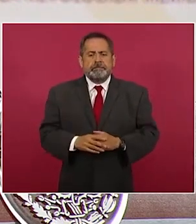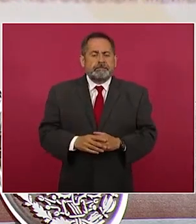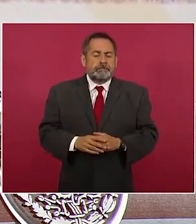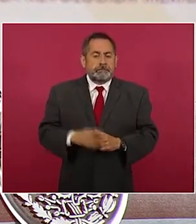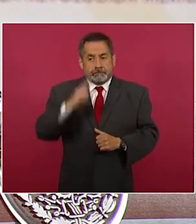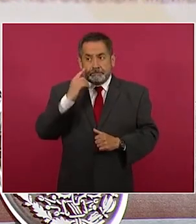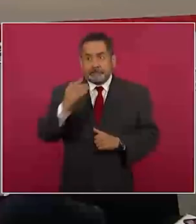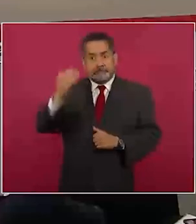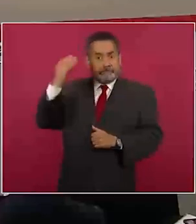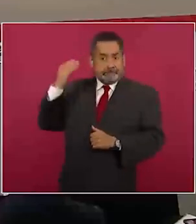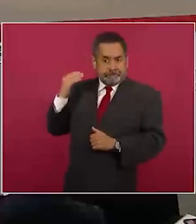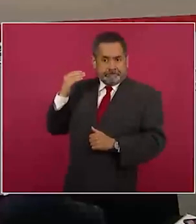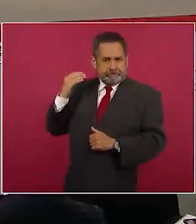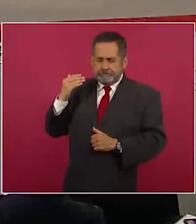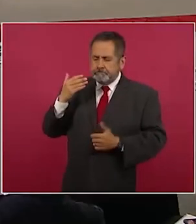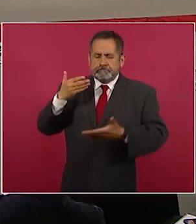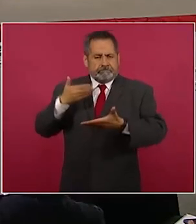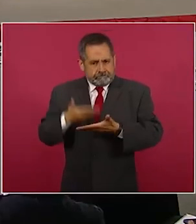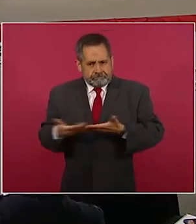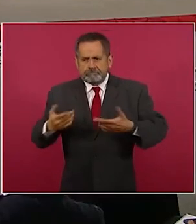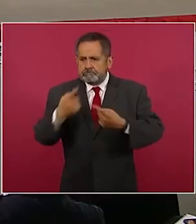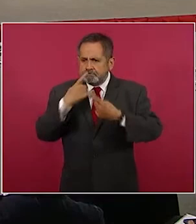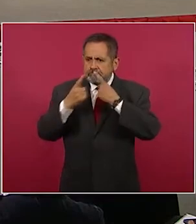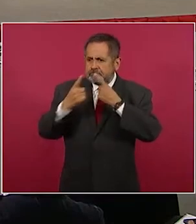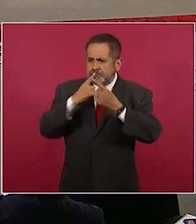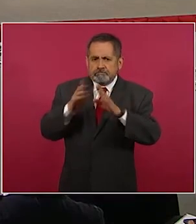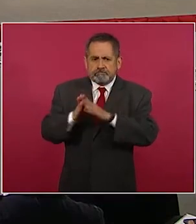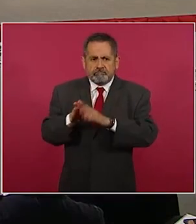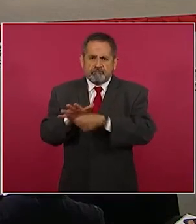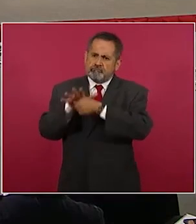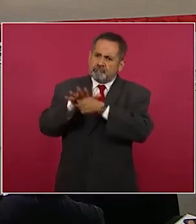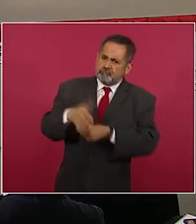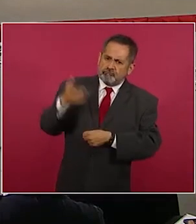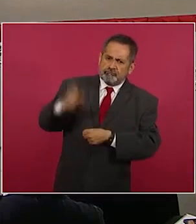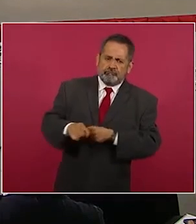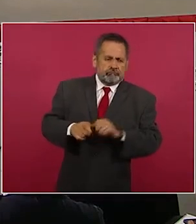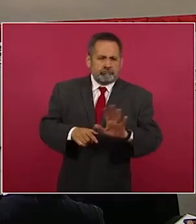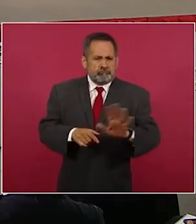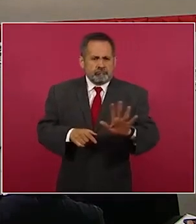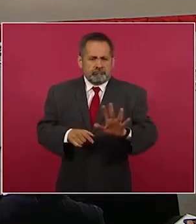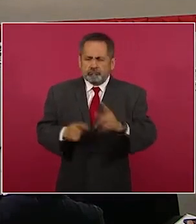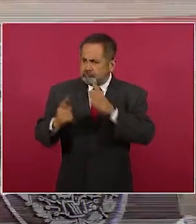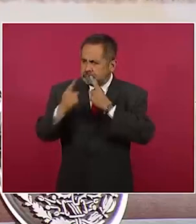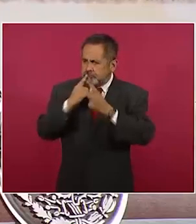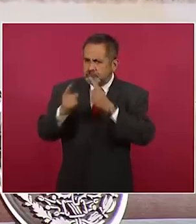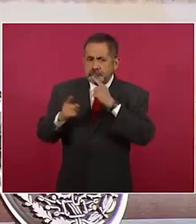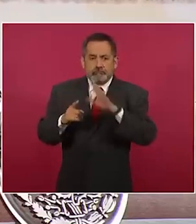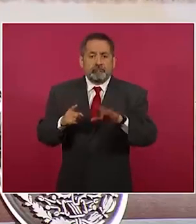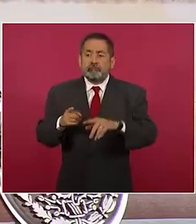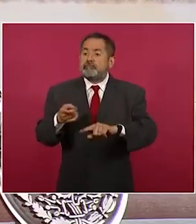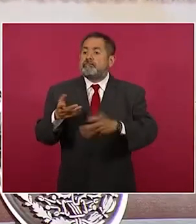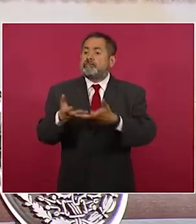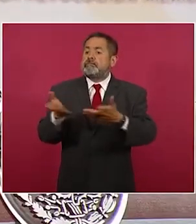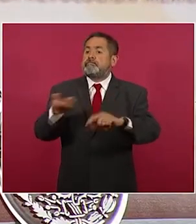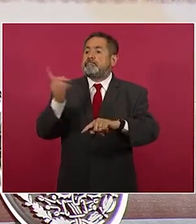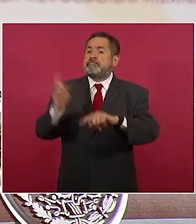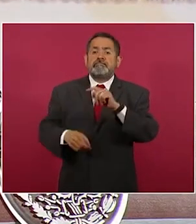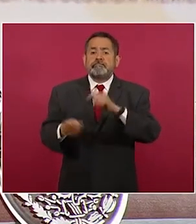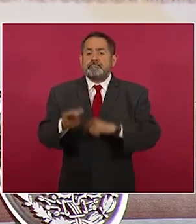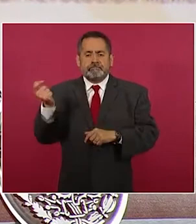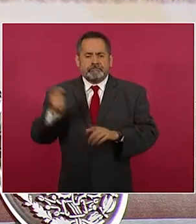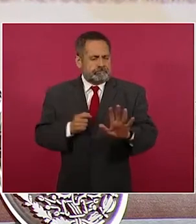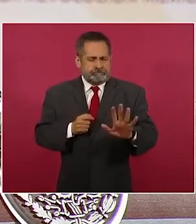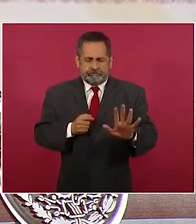el tren Maya se construye con diálogo, sin imposiciones, sin despojos, porque se tiene pleno respeto